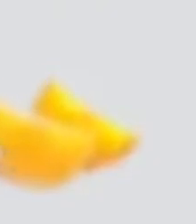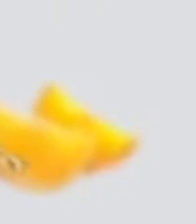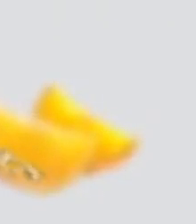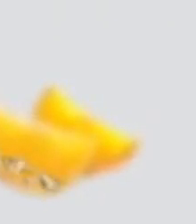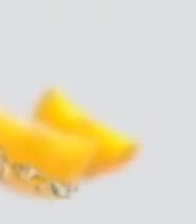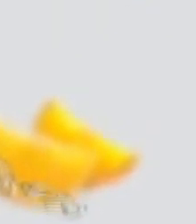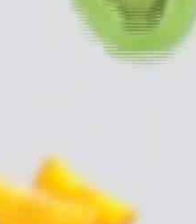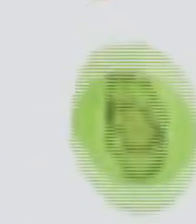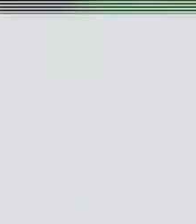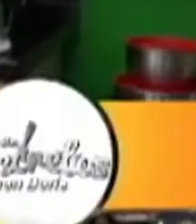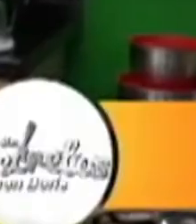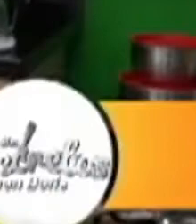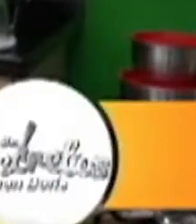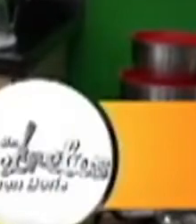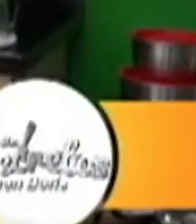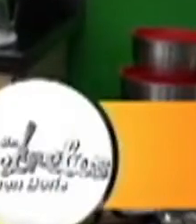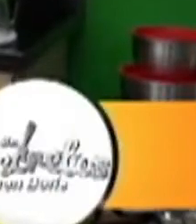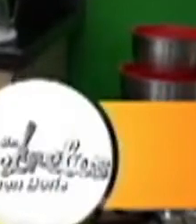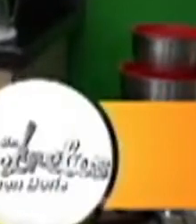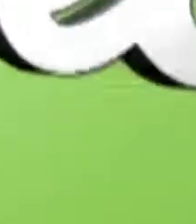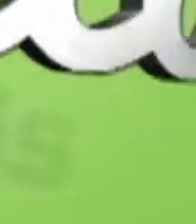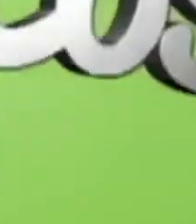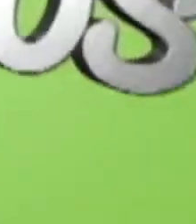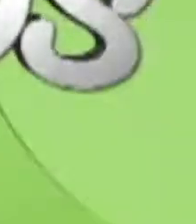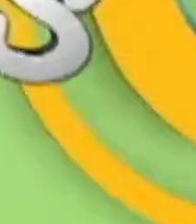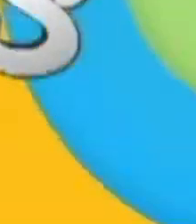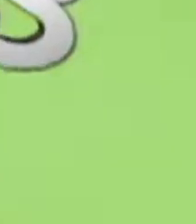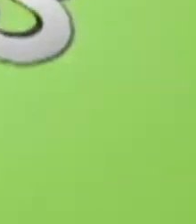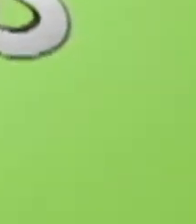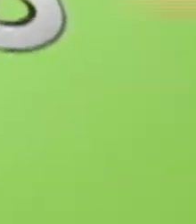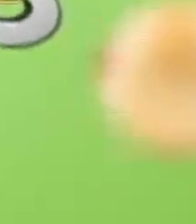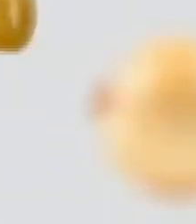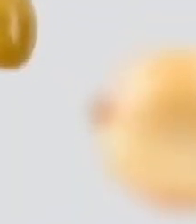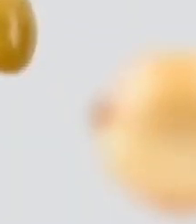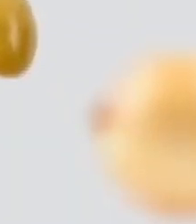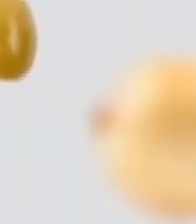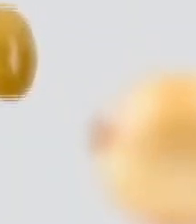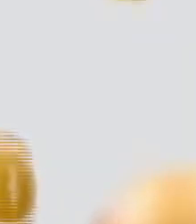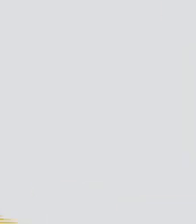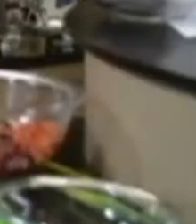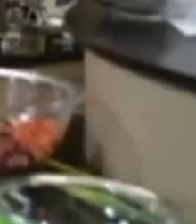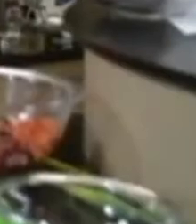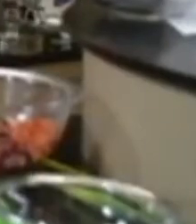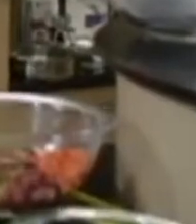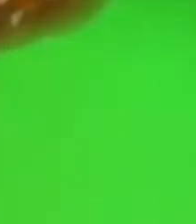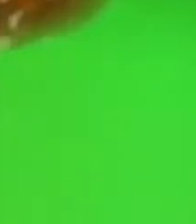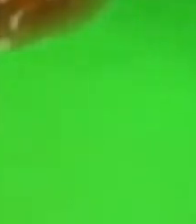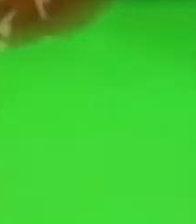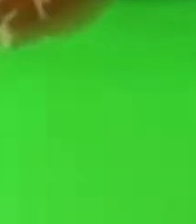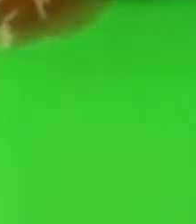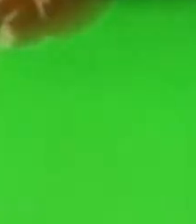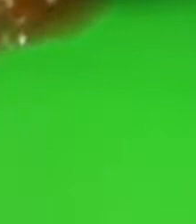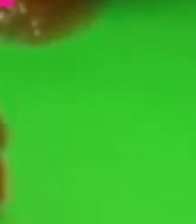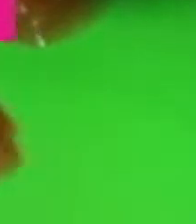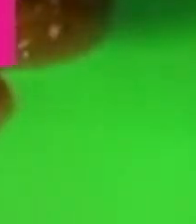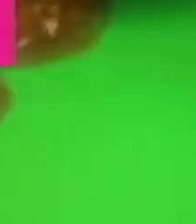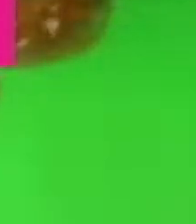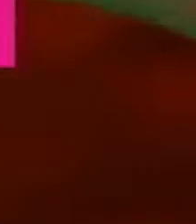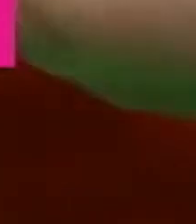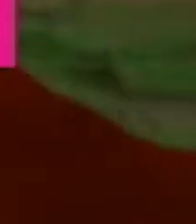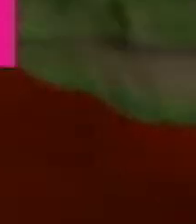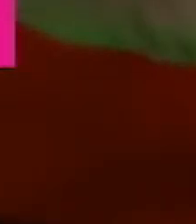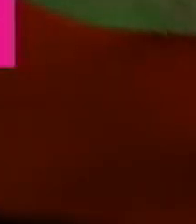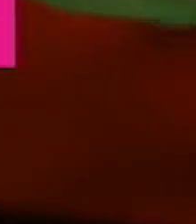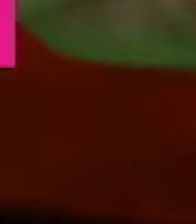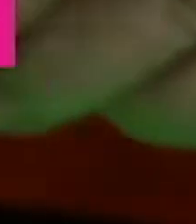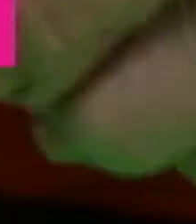Hoy Vamos A Hacer Una Receta Maravillosa Sin Secretos Con Doris De lunes a viernes A las 2 de la tarde